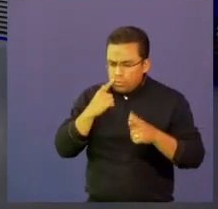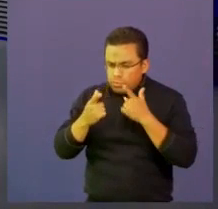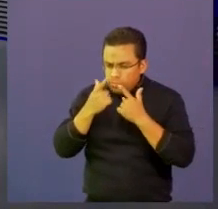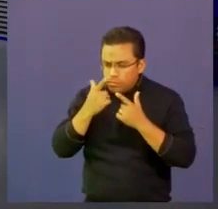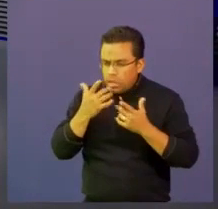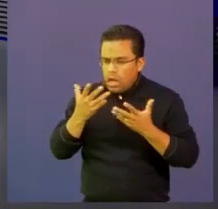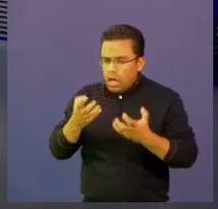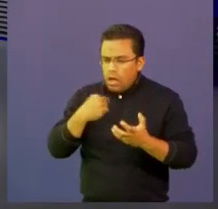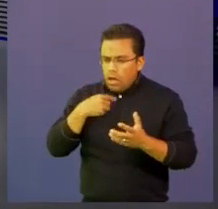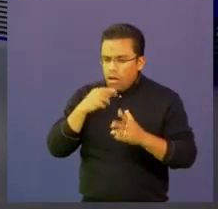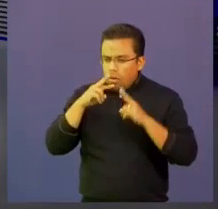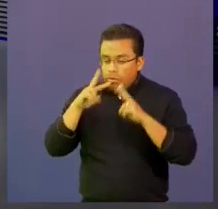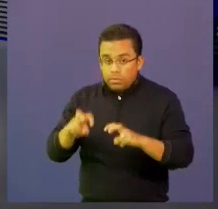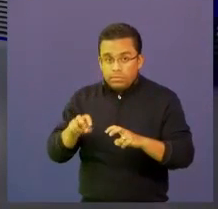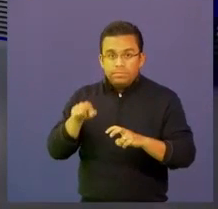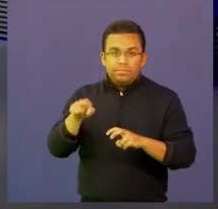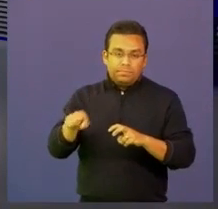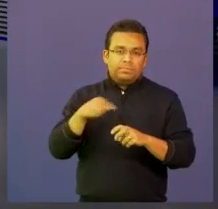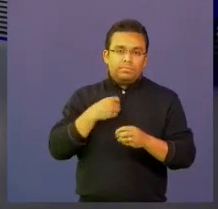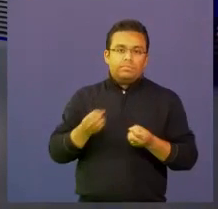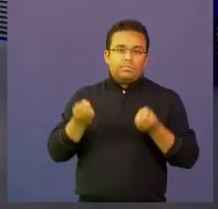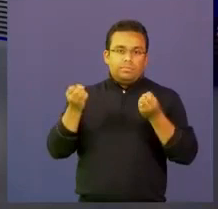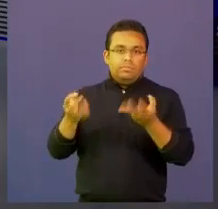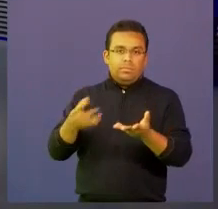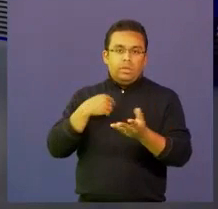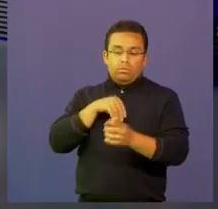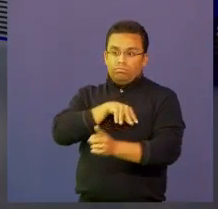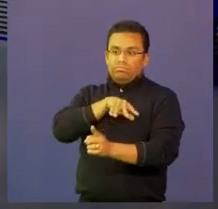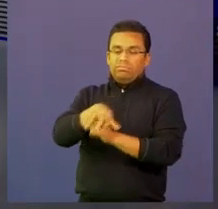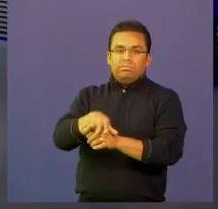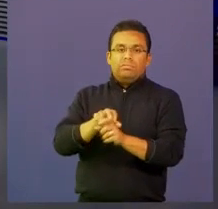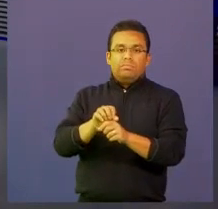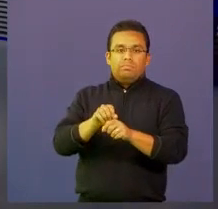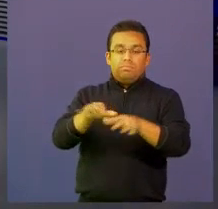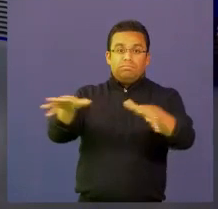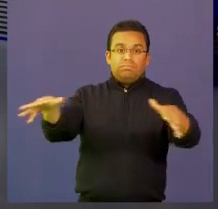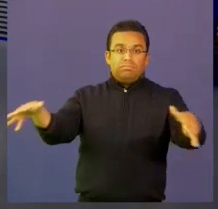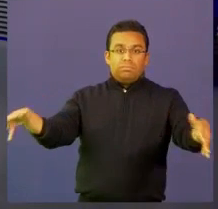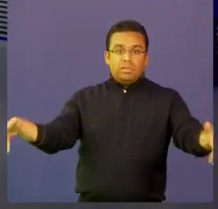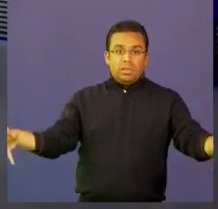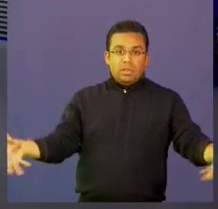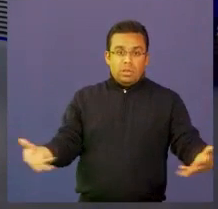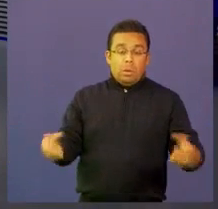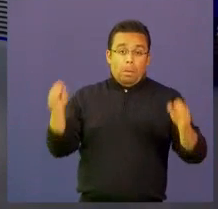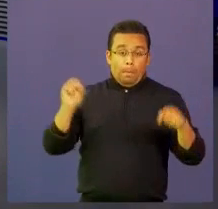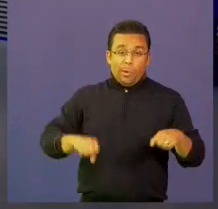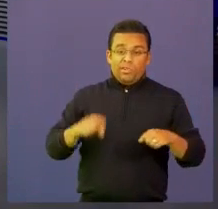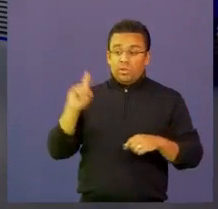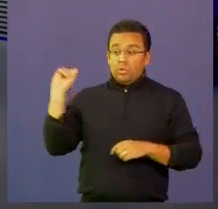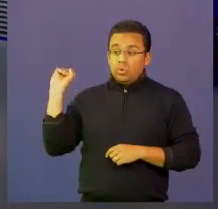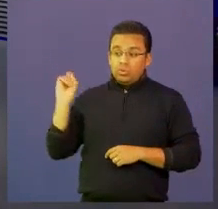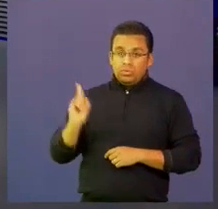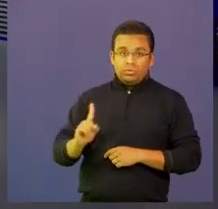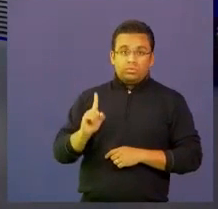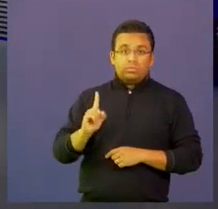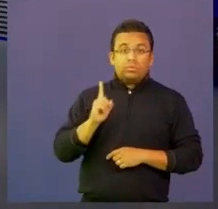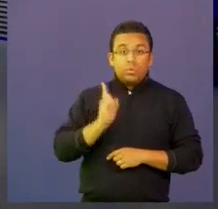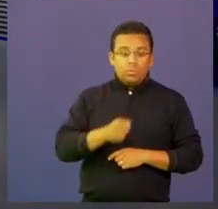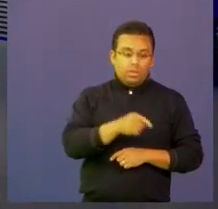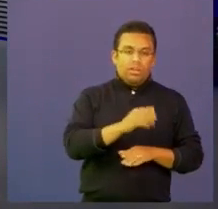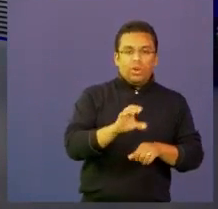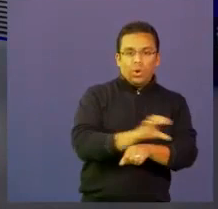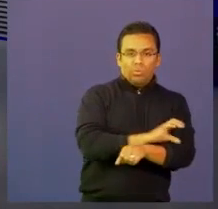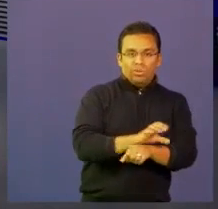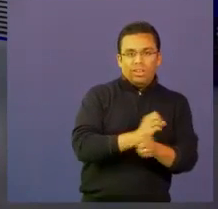estamos también traspasando las fronteras de la escuela y creo que eso también es el resultado de muchos años de trabajo de computadores para educar, de ir